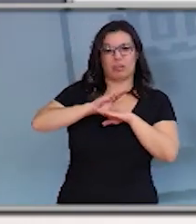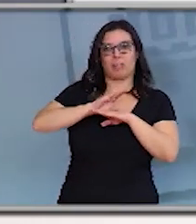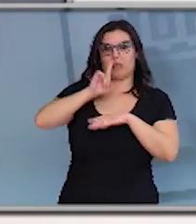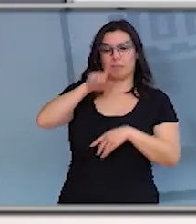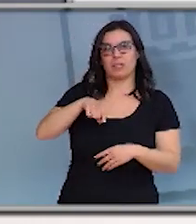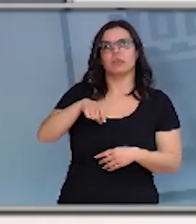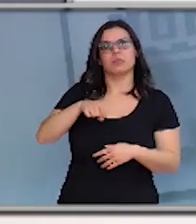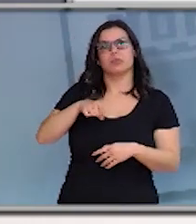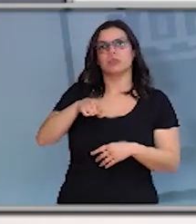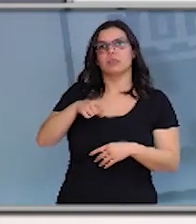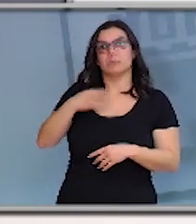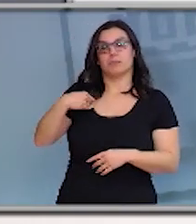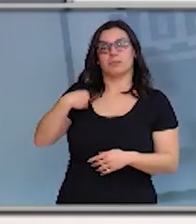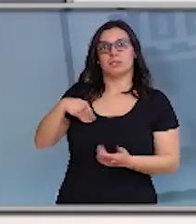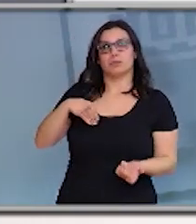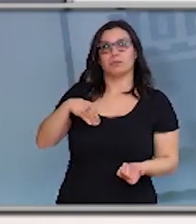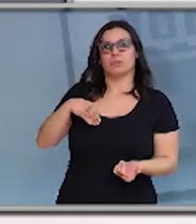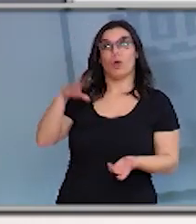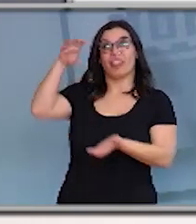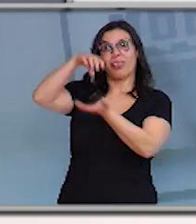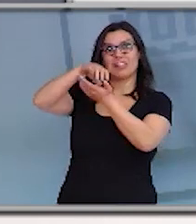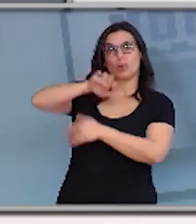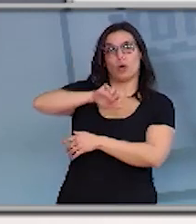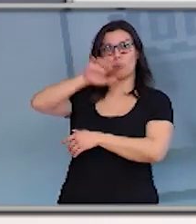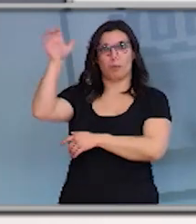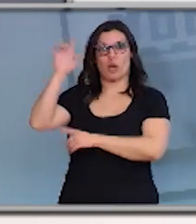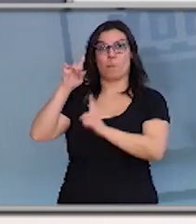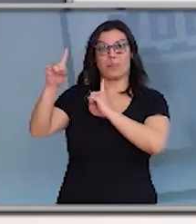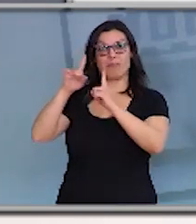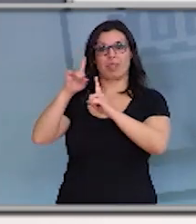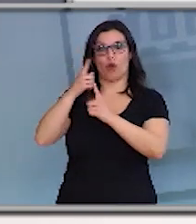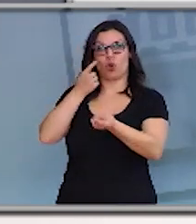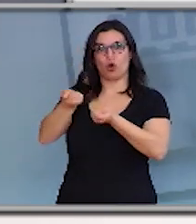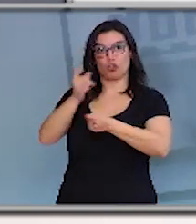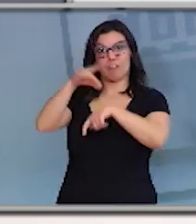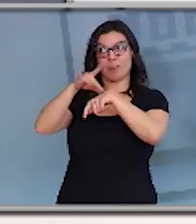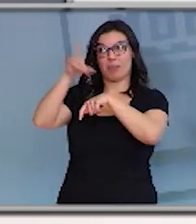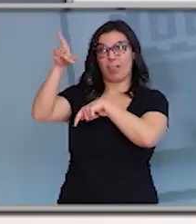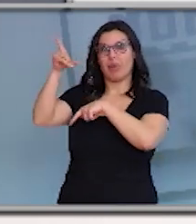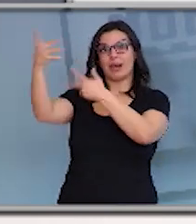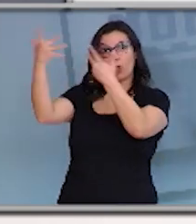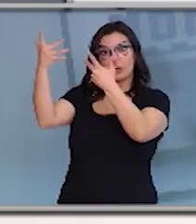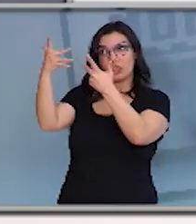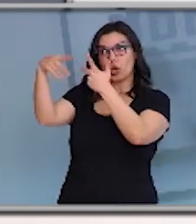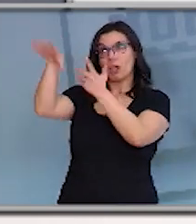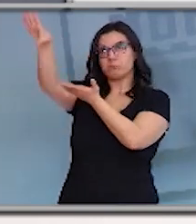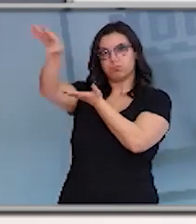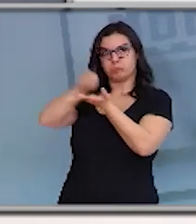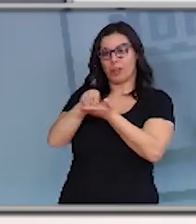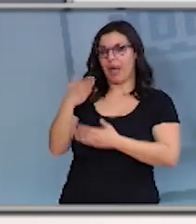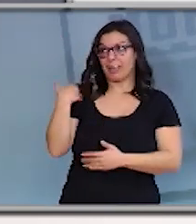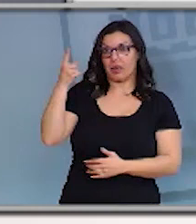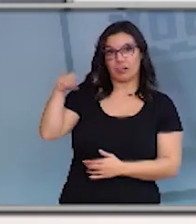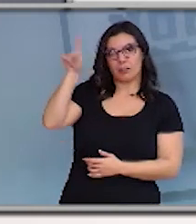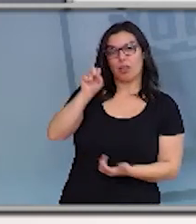das declaracións do Centro Europeo de Prevención e Control de Enfermedades, que ayer, 12 de marzo,